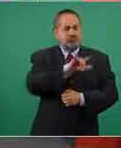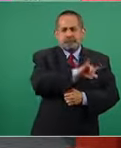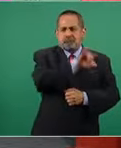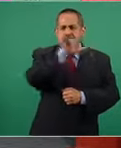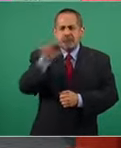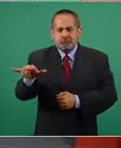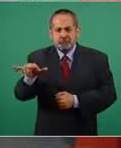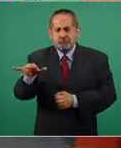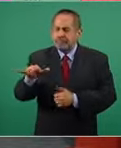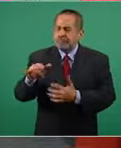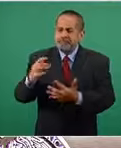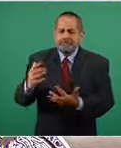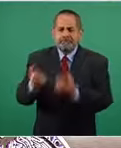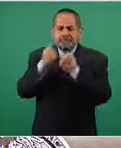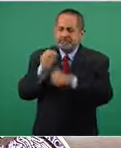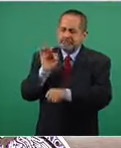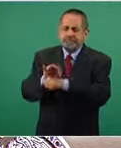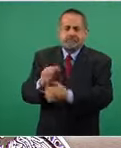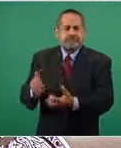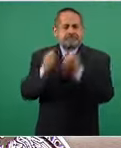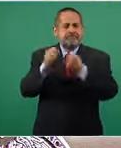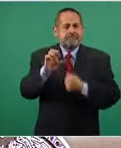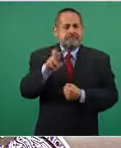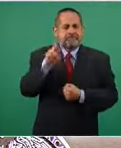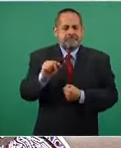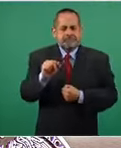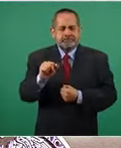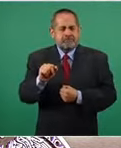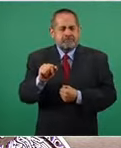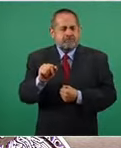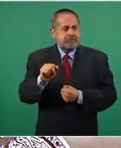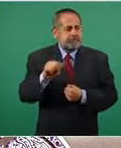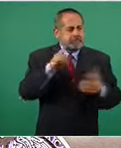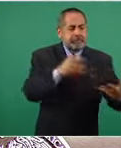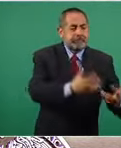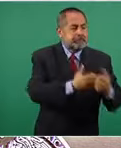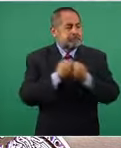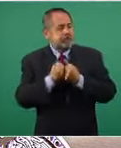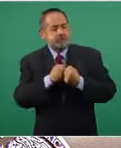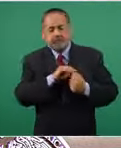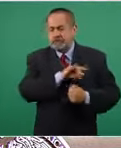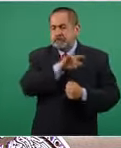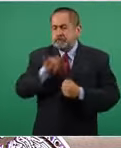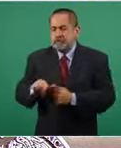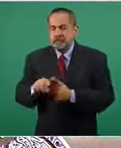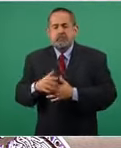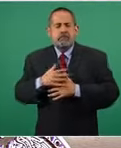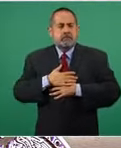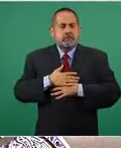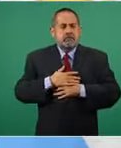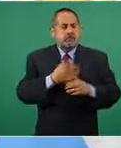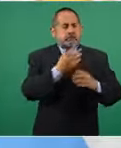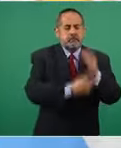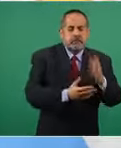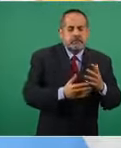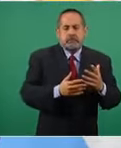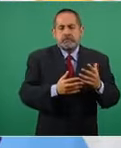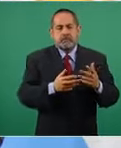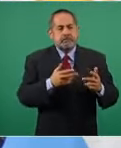a Evo Morales de las garras de sus asesinos. Y si Evo hoy está